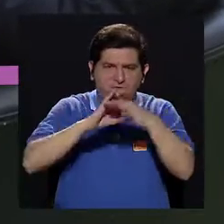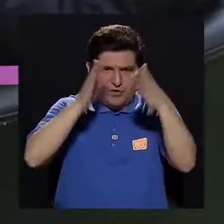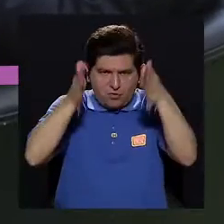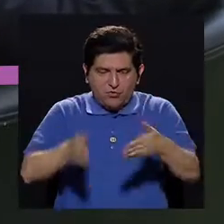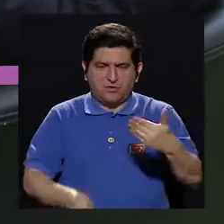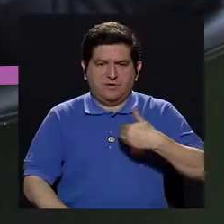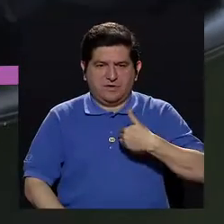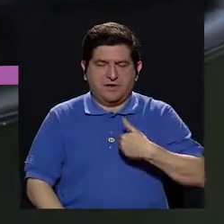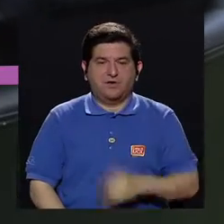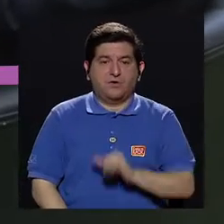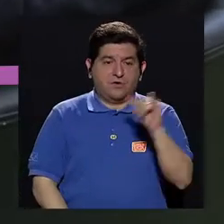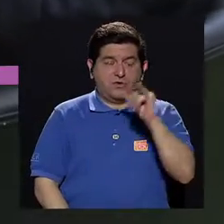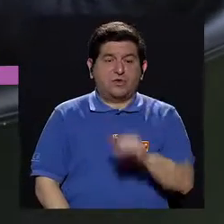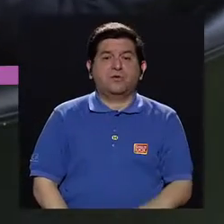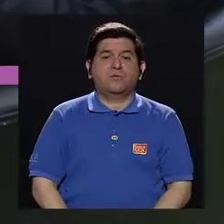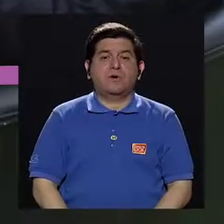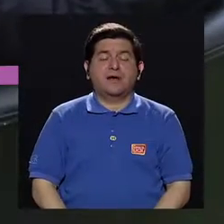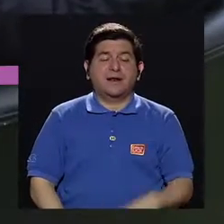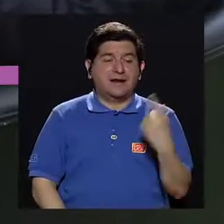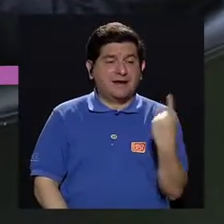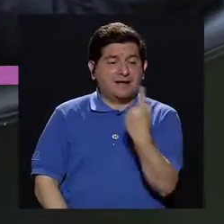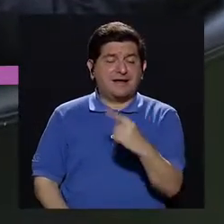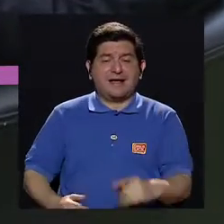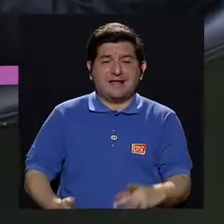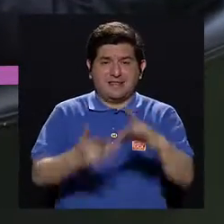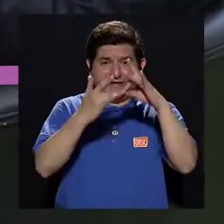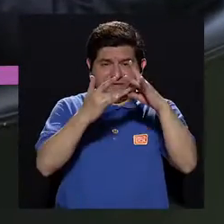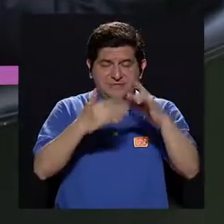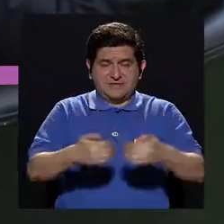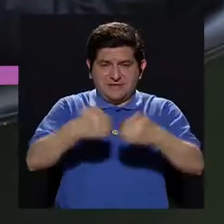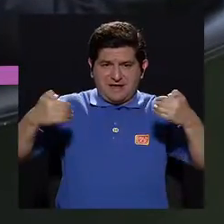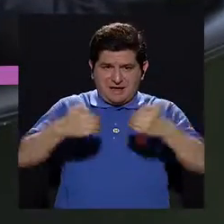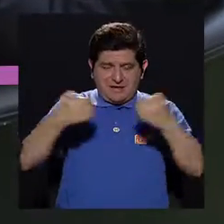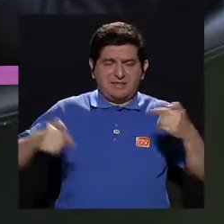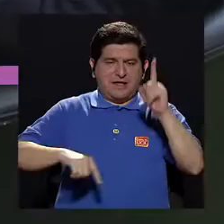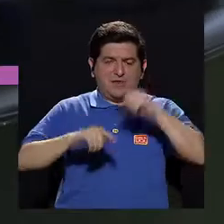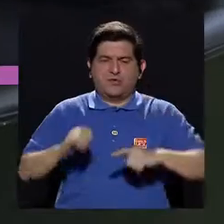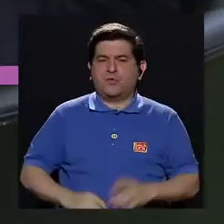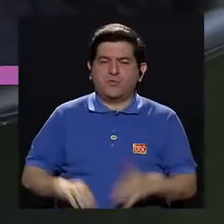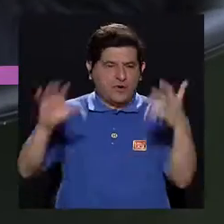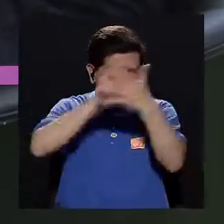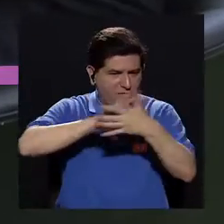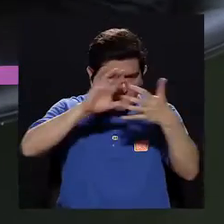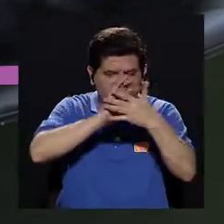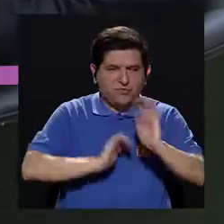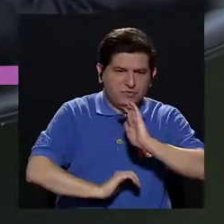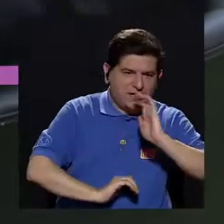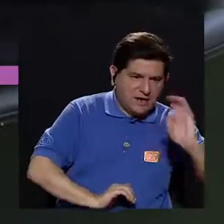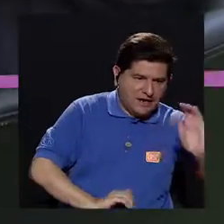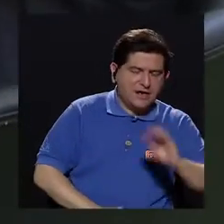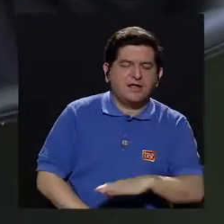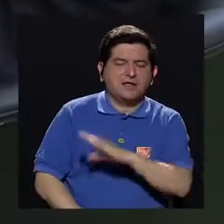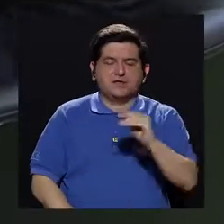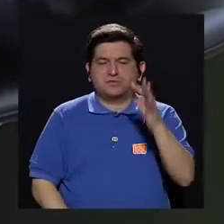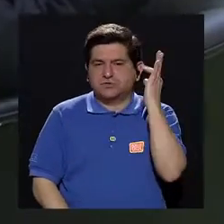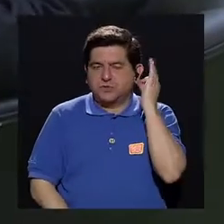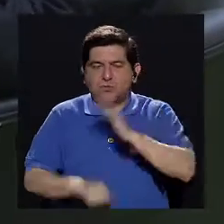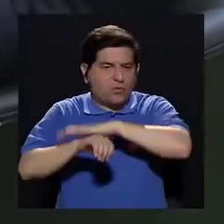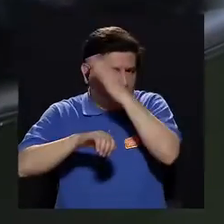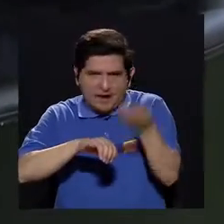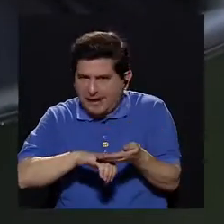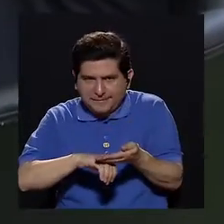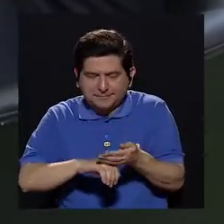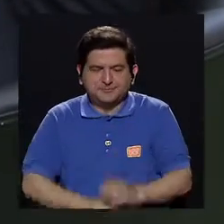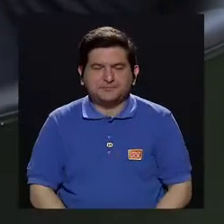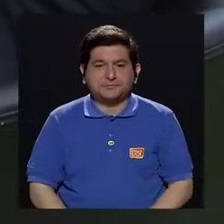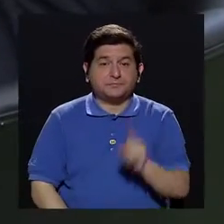luego, también tiene que ser organizado por especialidades. Entonces, usted no puede devolver los niños con el resto, no puede devolver las embarazadas con el